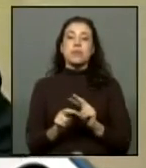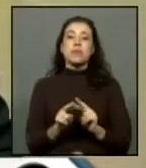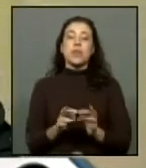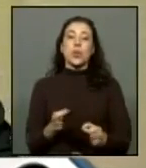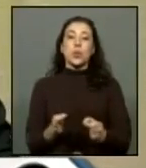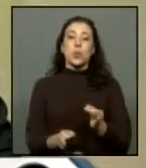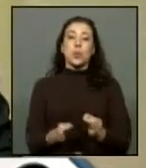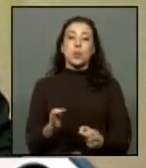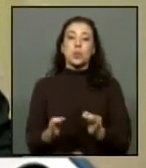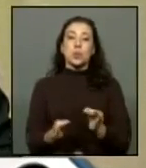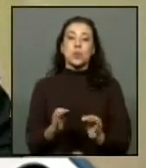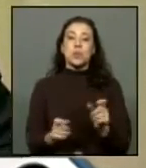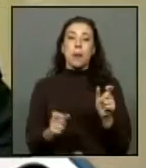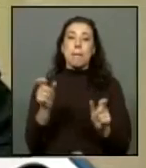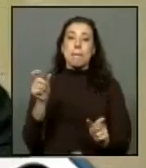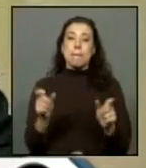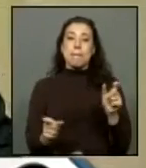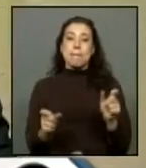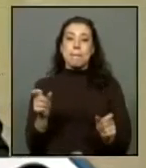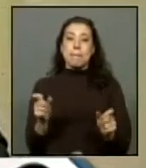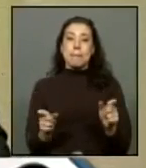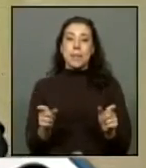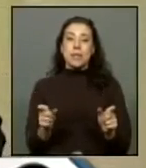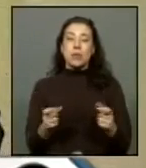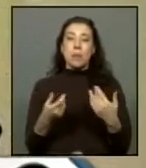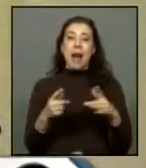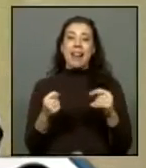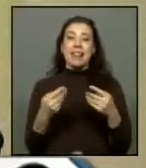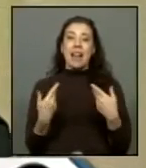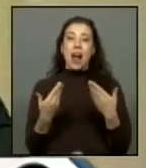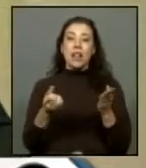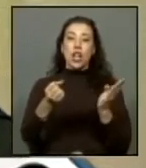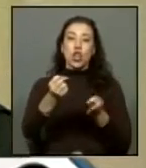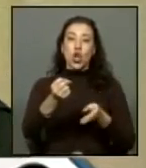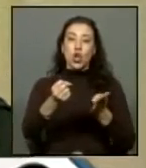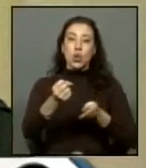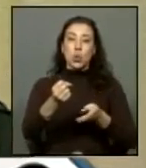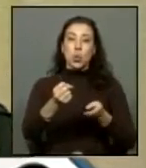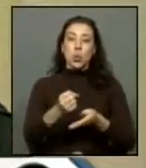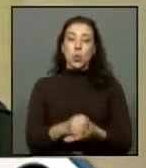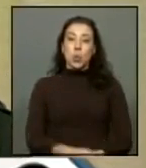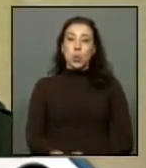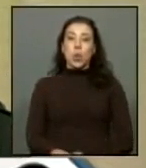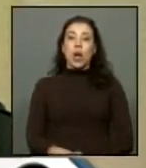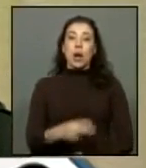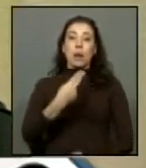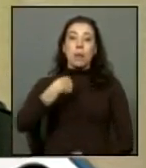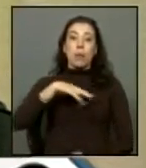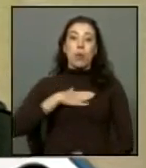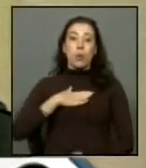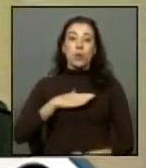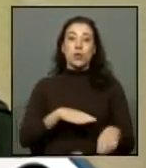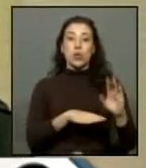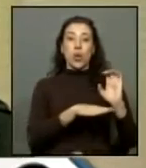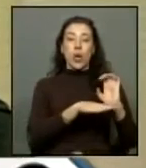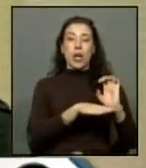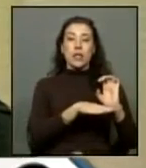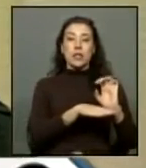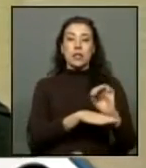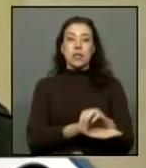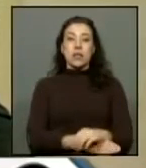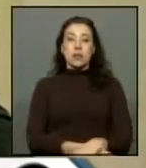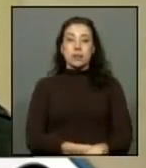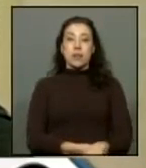justicia a personas que fueron maltratadas torturadas por nuestro propio estado y